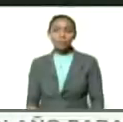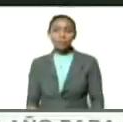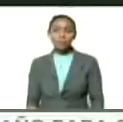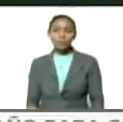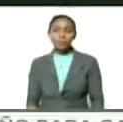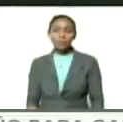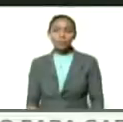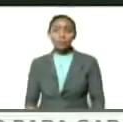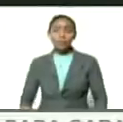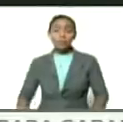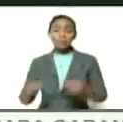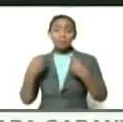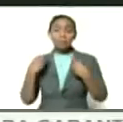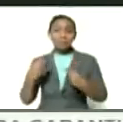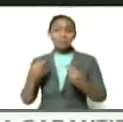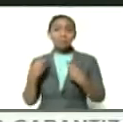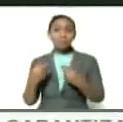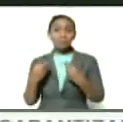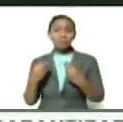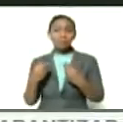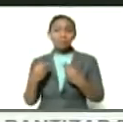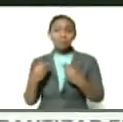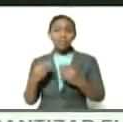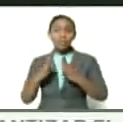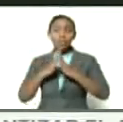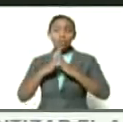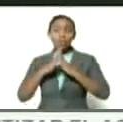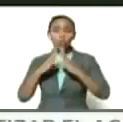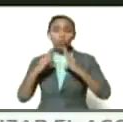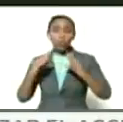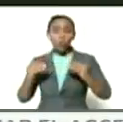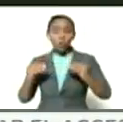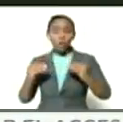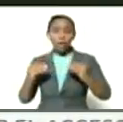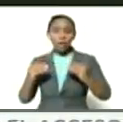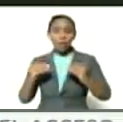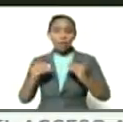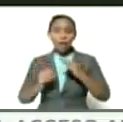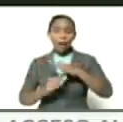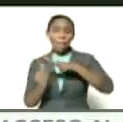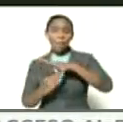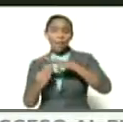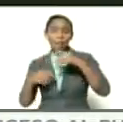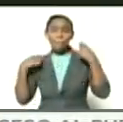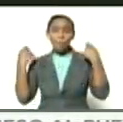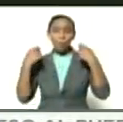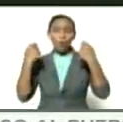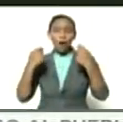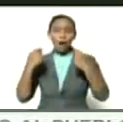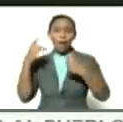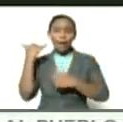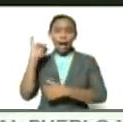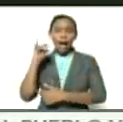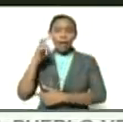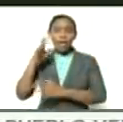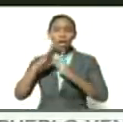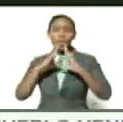para que todas las bases populares que todo nuestro pueblo